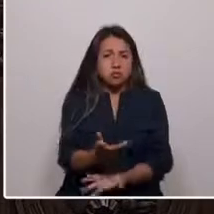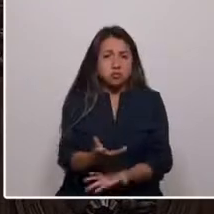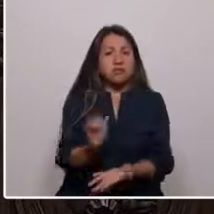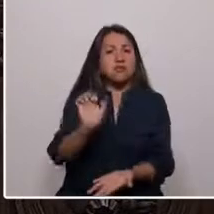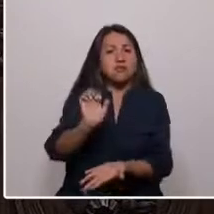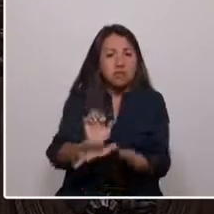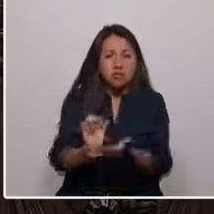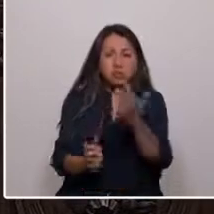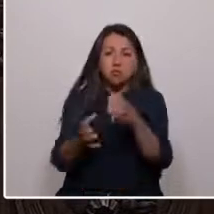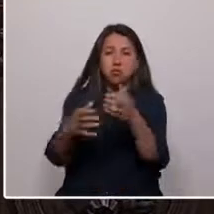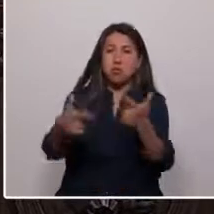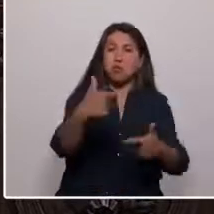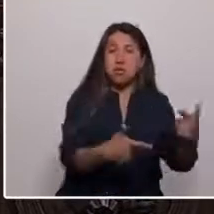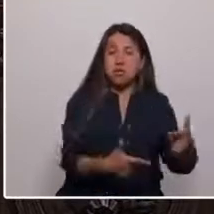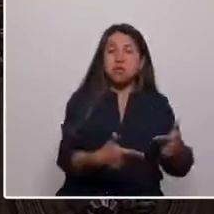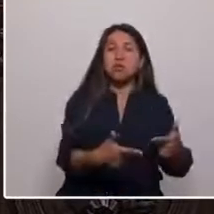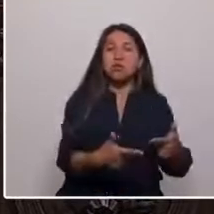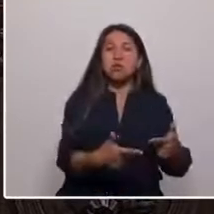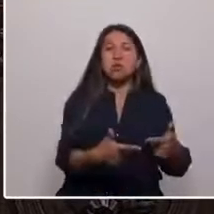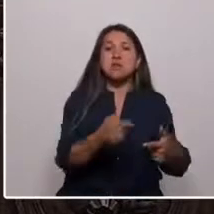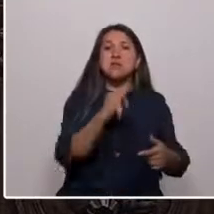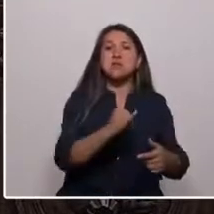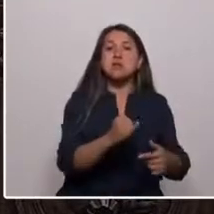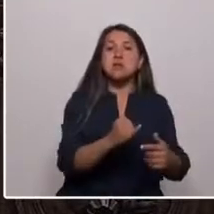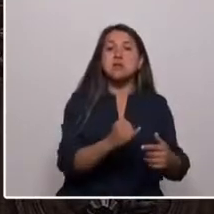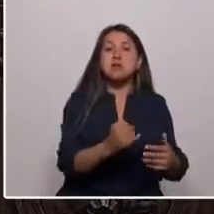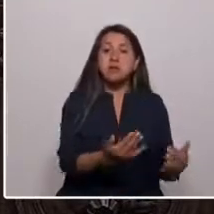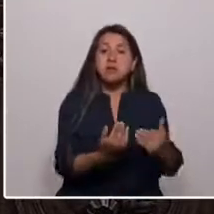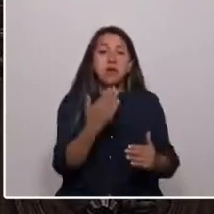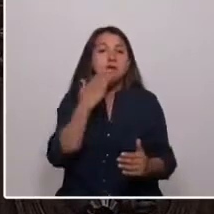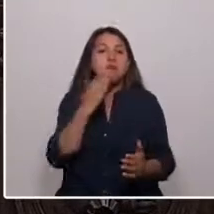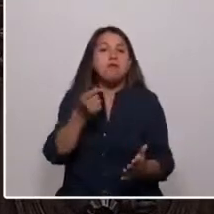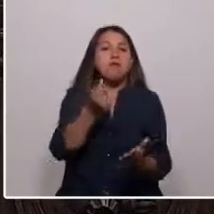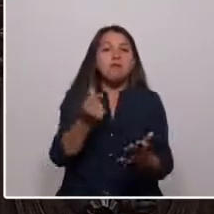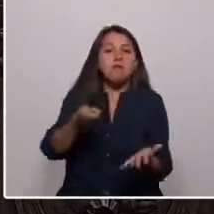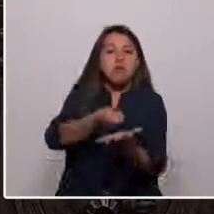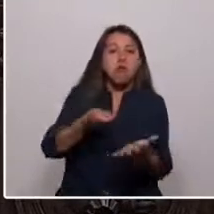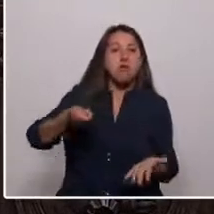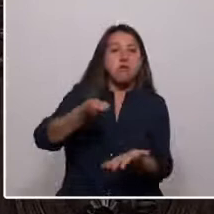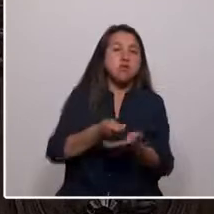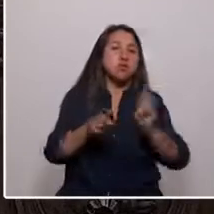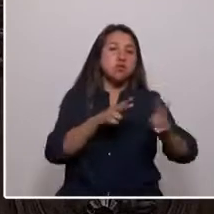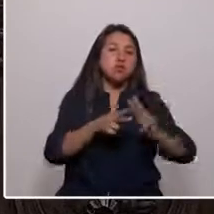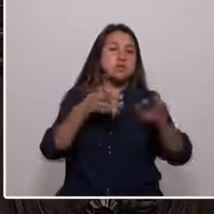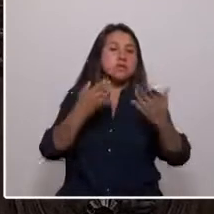o los políticos nos van a mantener a todos a punta de bono o que nos solucionarán todos los problemas.